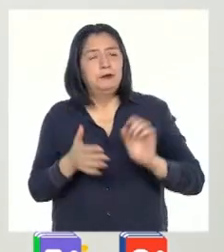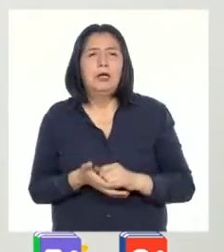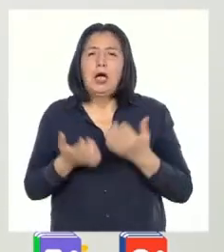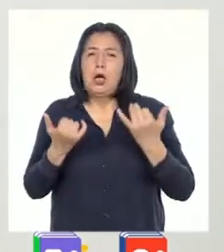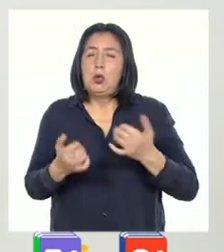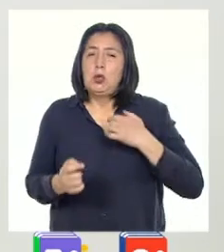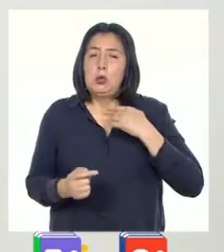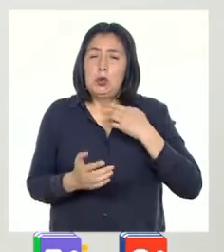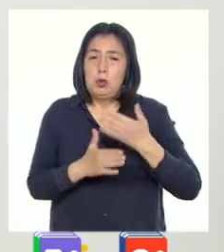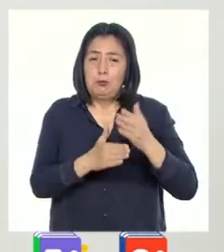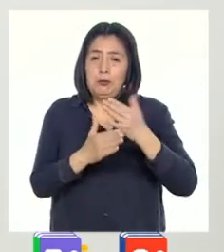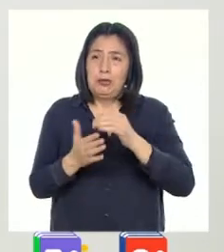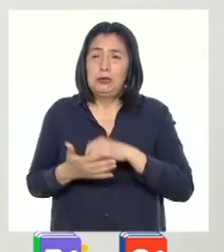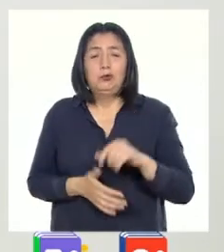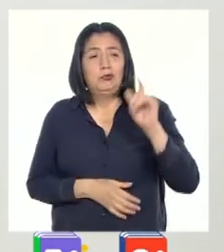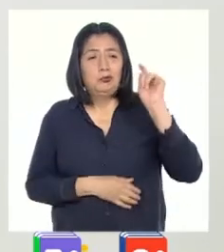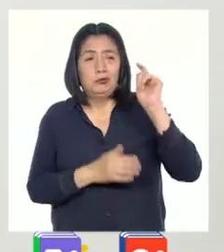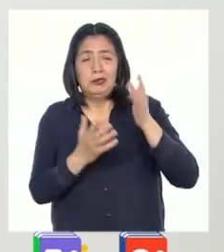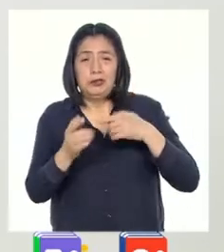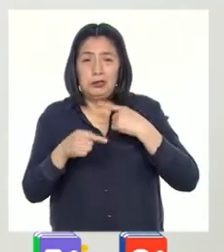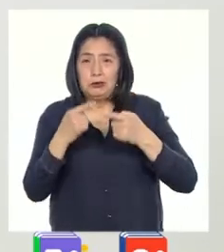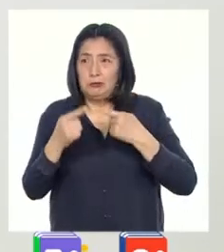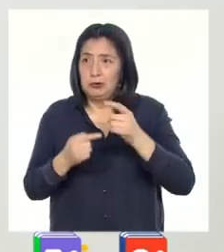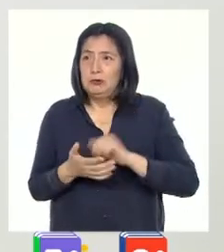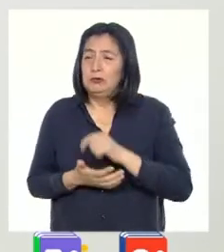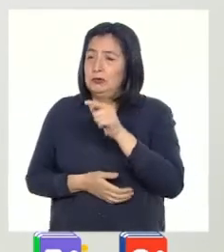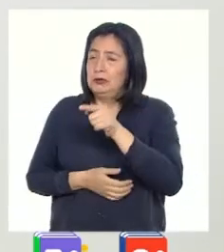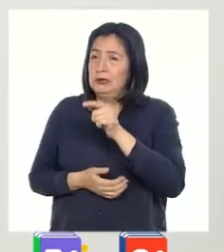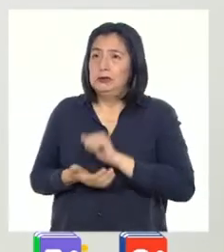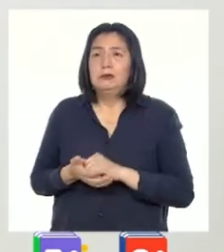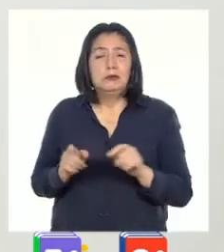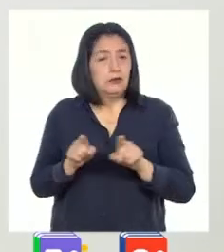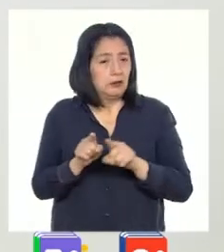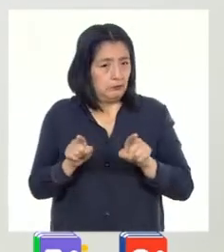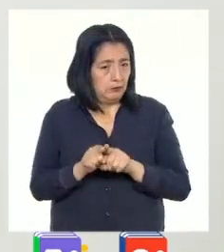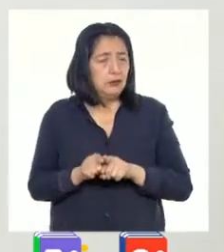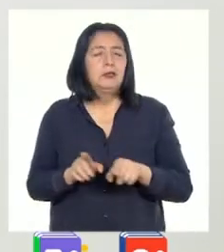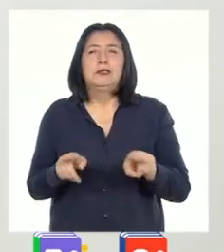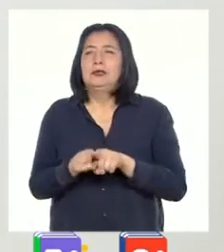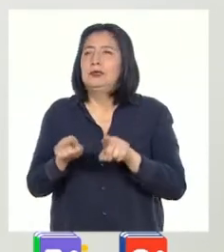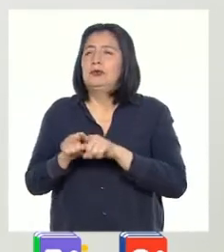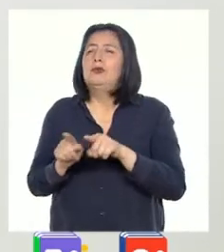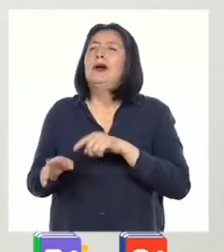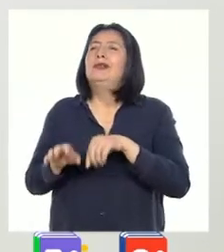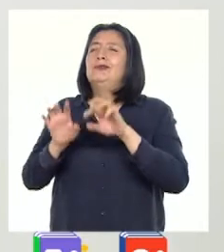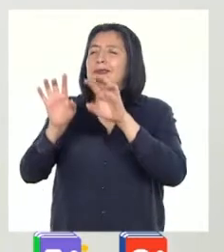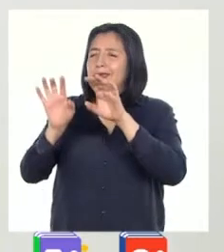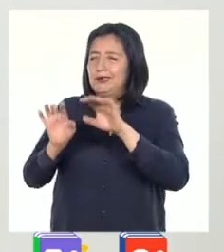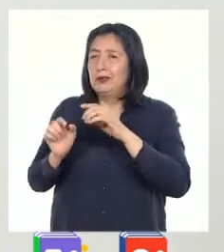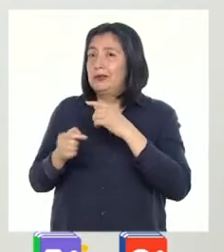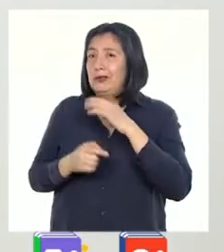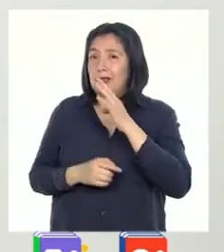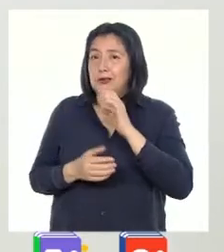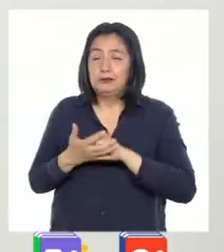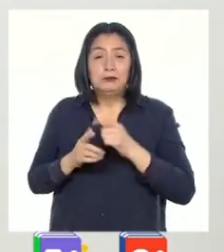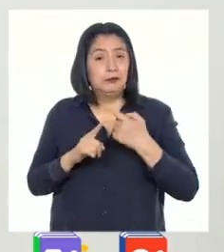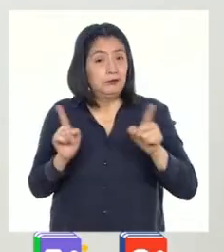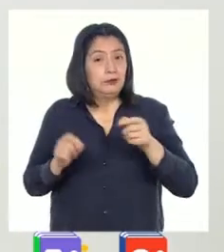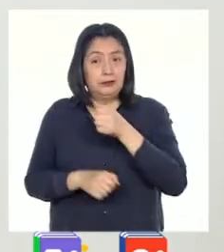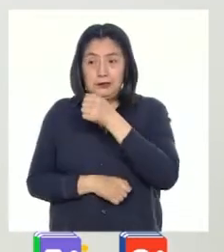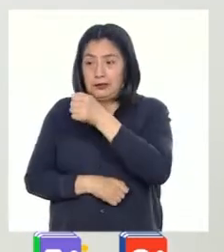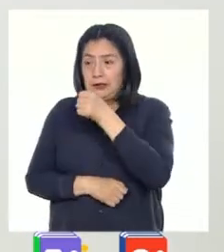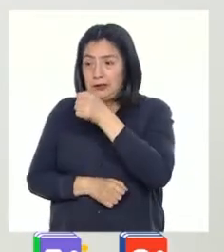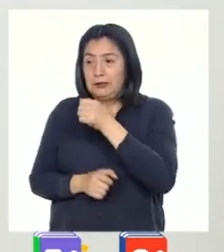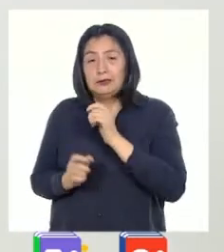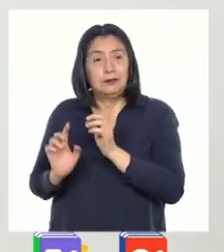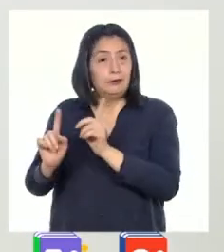hoy les voy a compartir un testimonio oral. Este testimonio también es un texto oral. Pero a diferencia de la entrevista que vimos